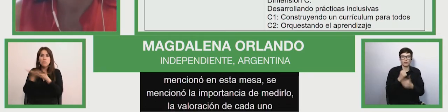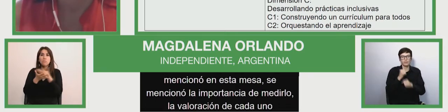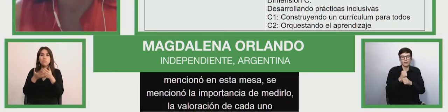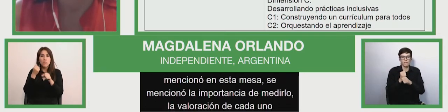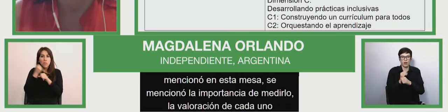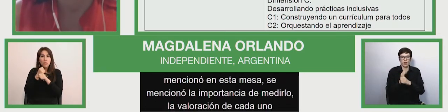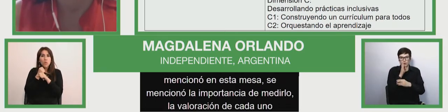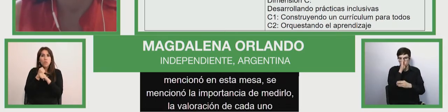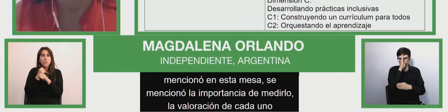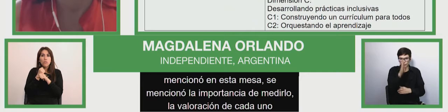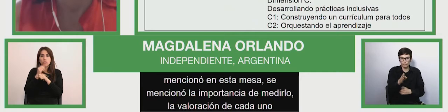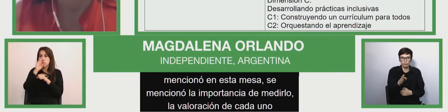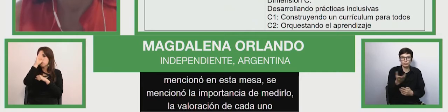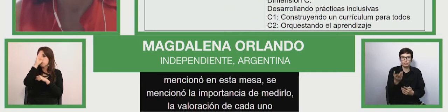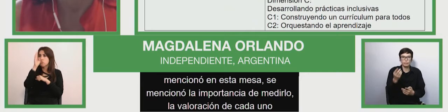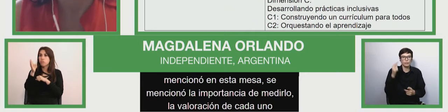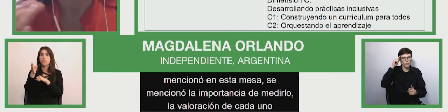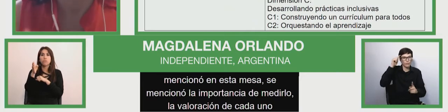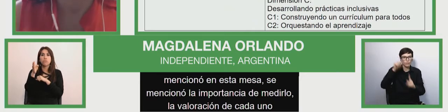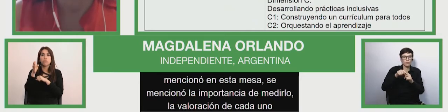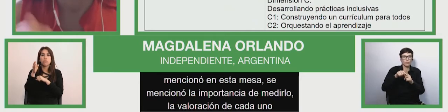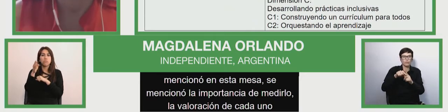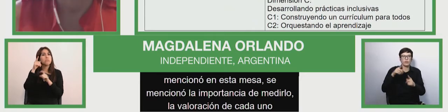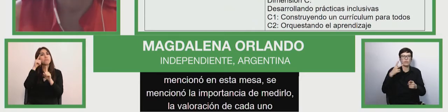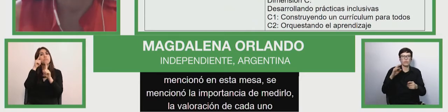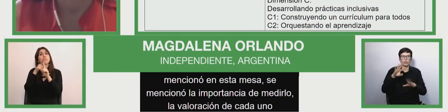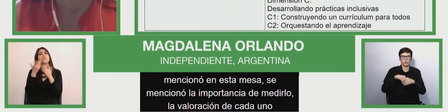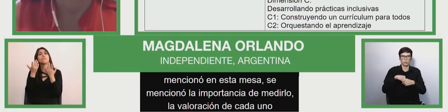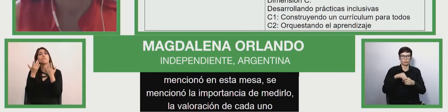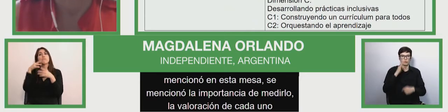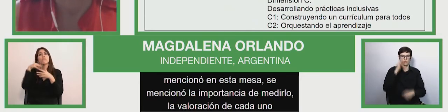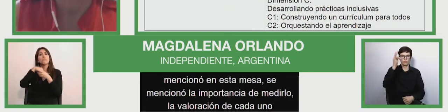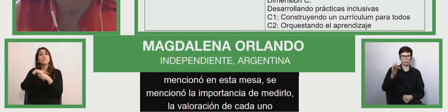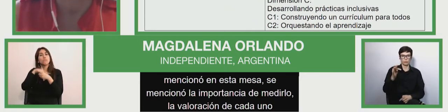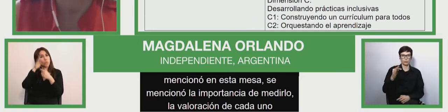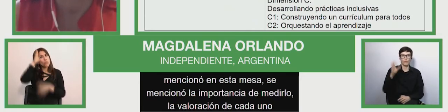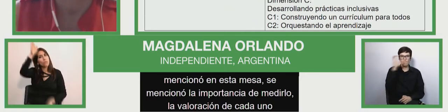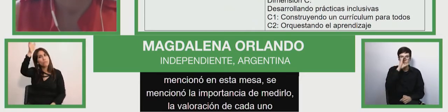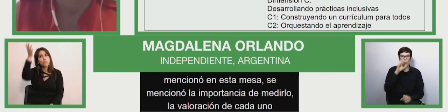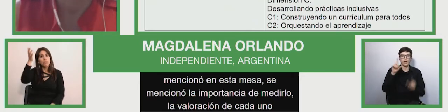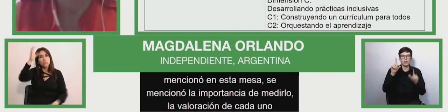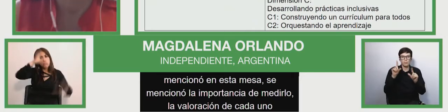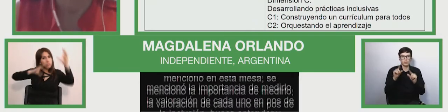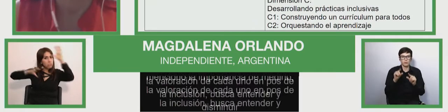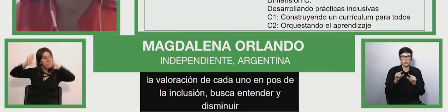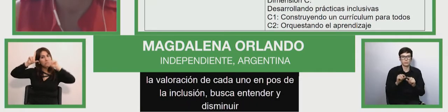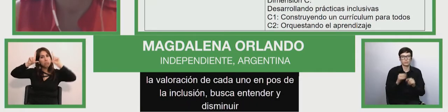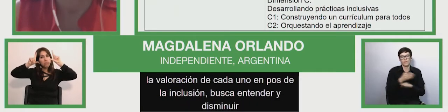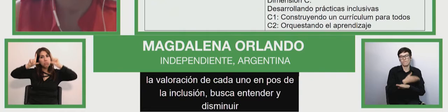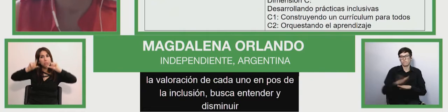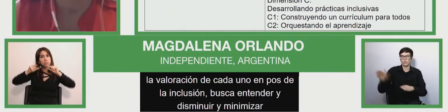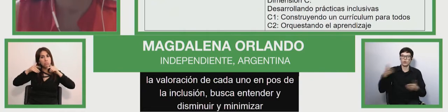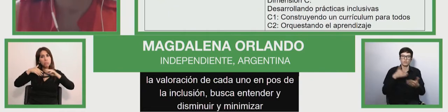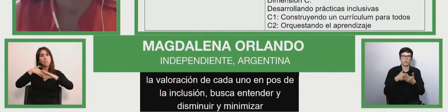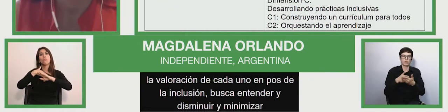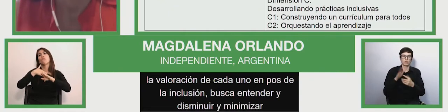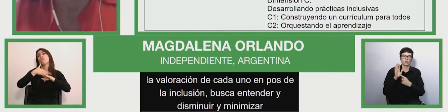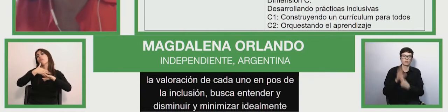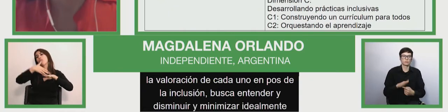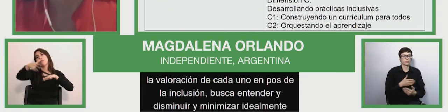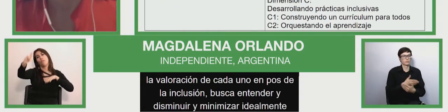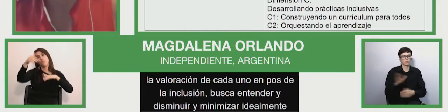que busca entender y disminuir y minimizar y idealmente eliminar las barreras que existen,